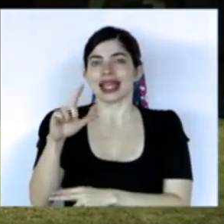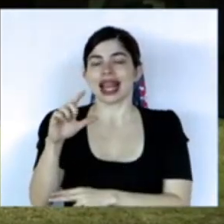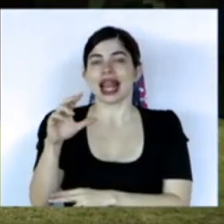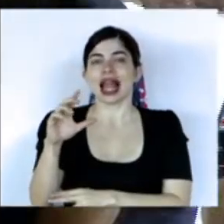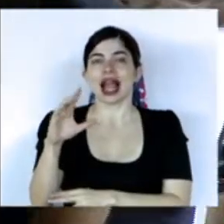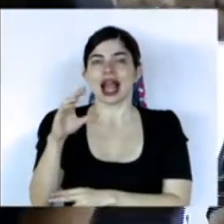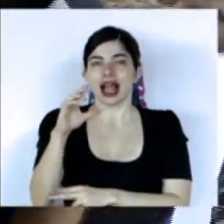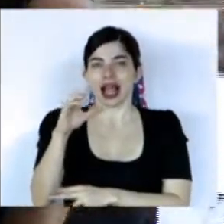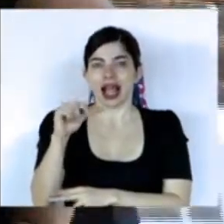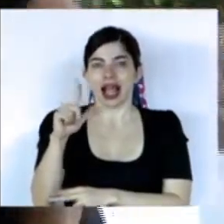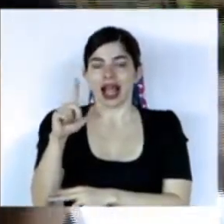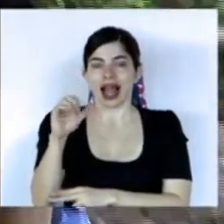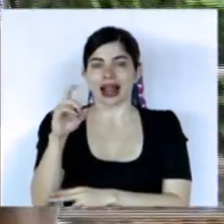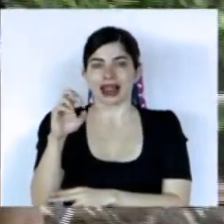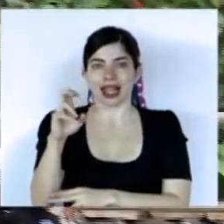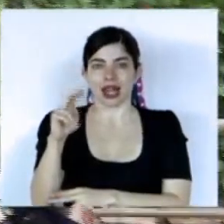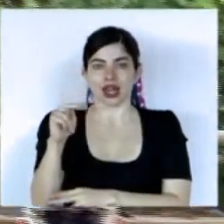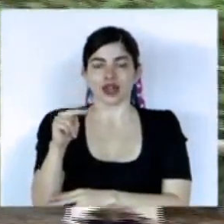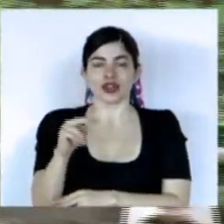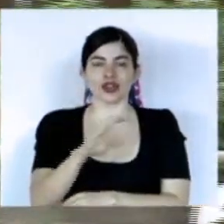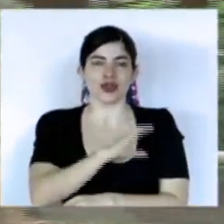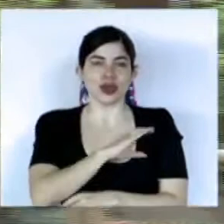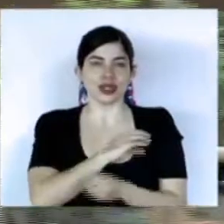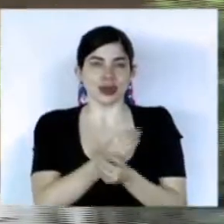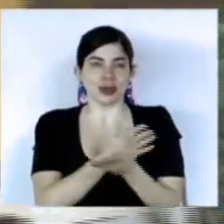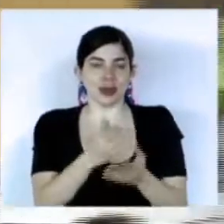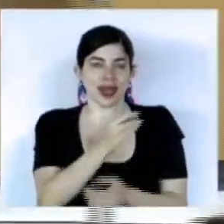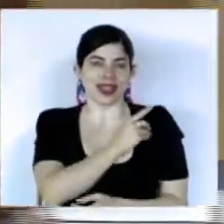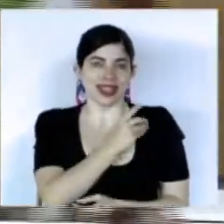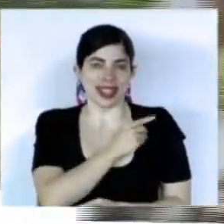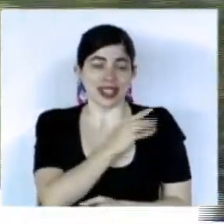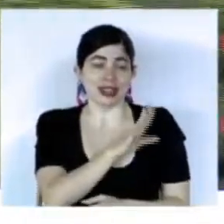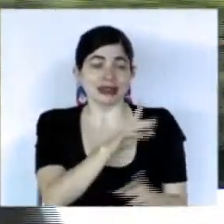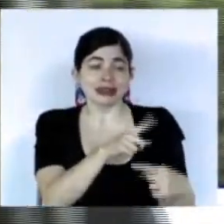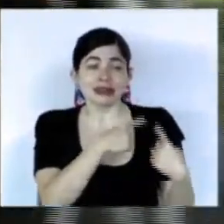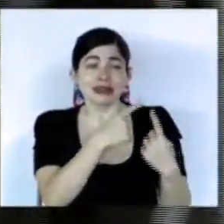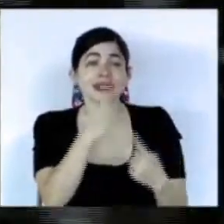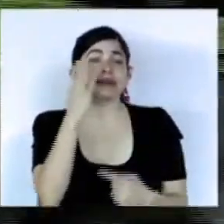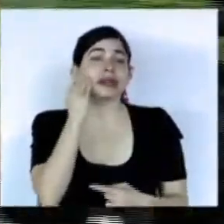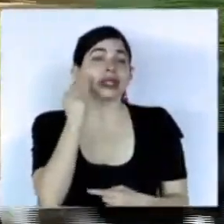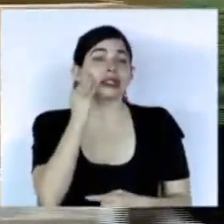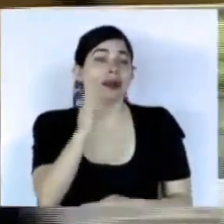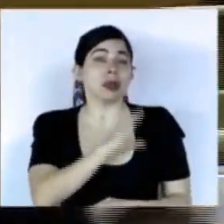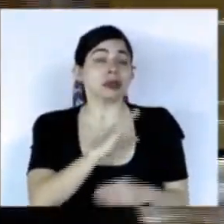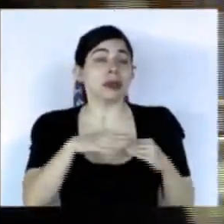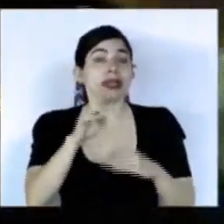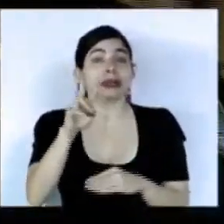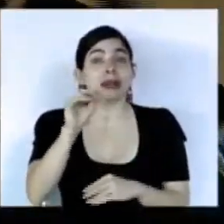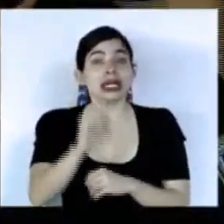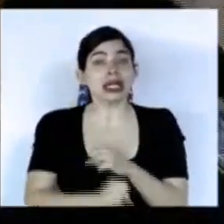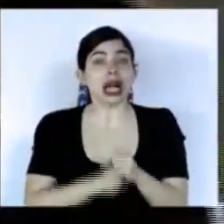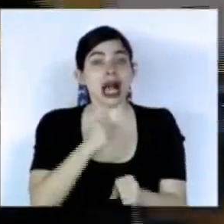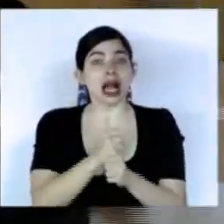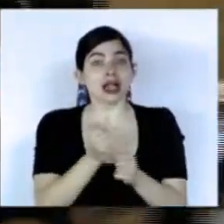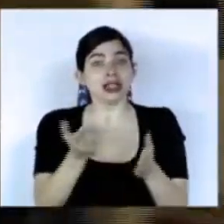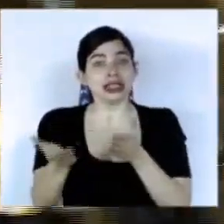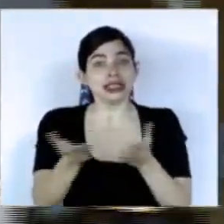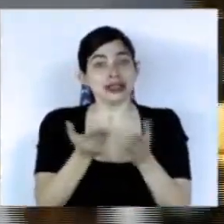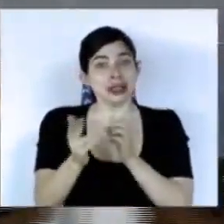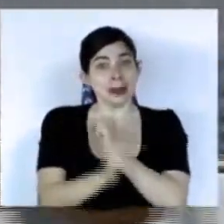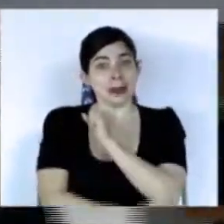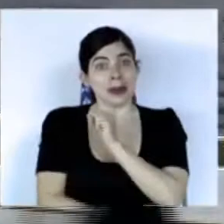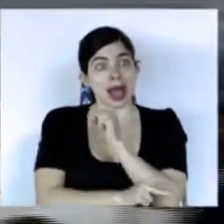Benemérita Fuerza Pública su larga trayectoria y formación y experiencia policial con más de 20 años de servicio al país